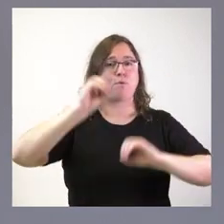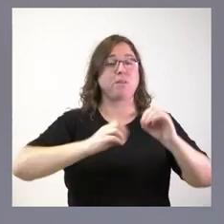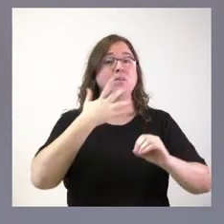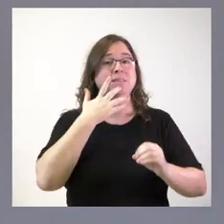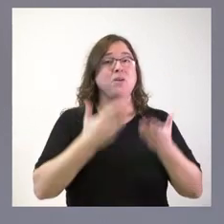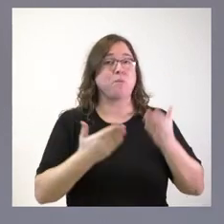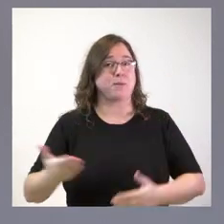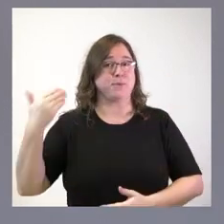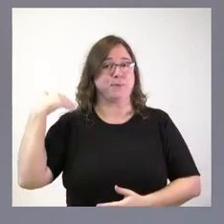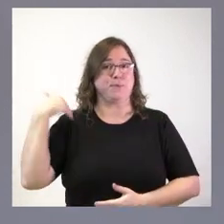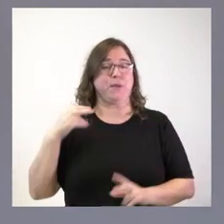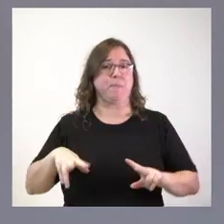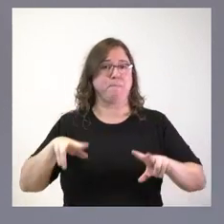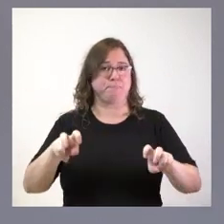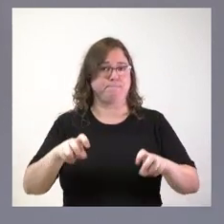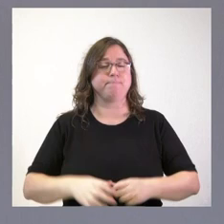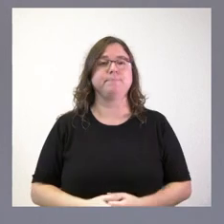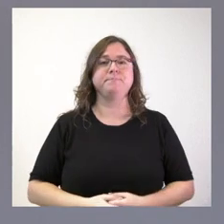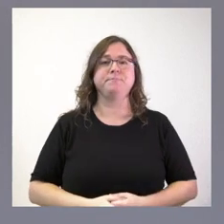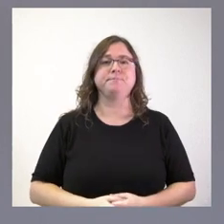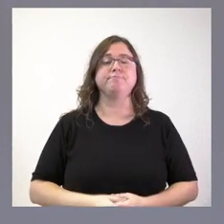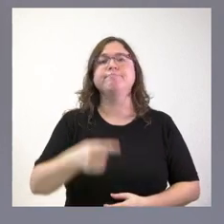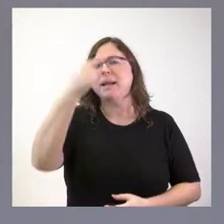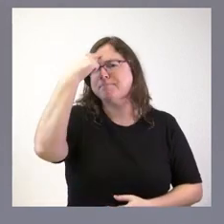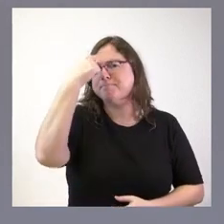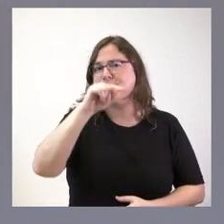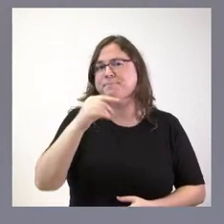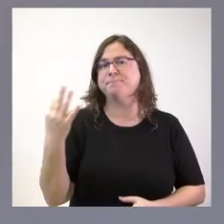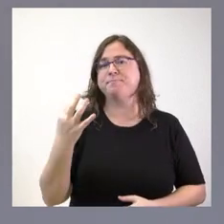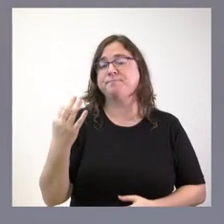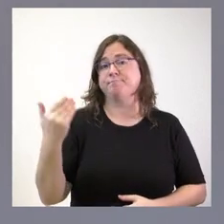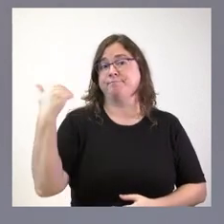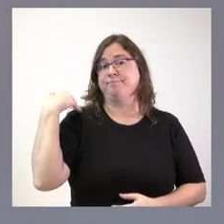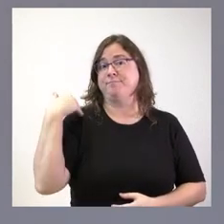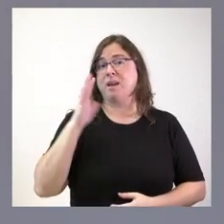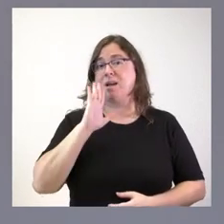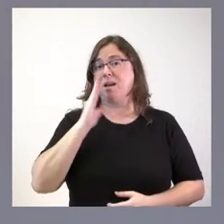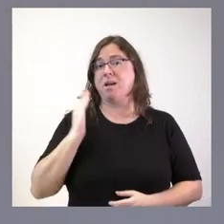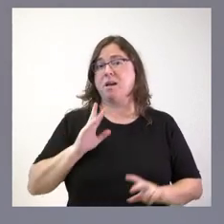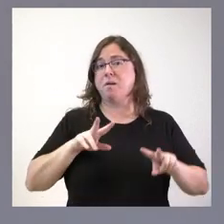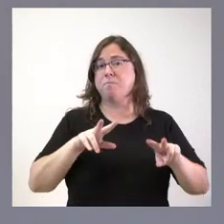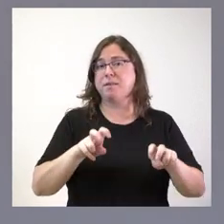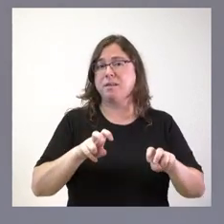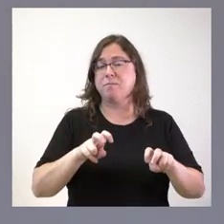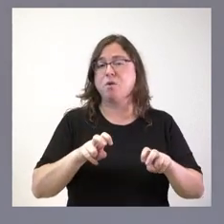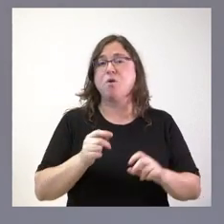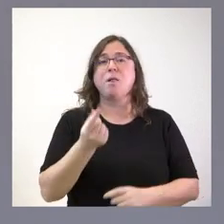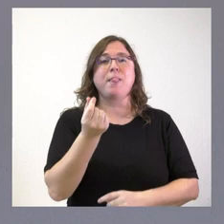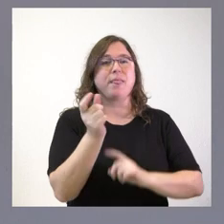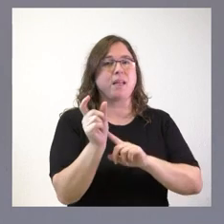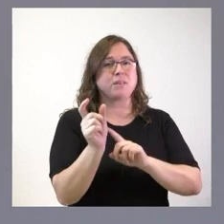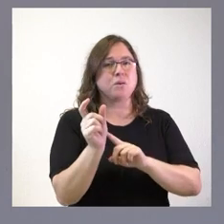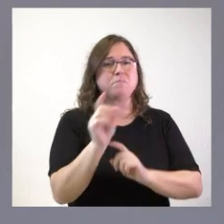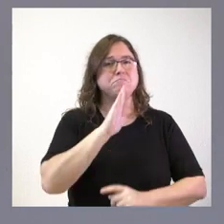de las cuantías inicialmente previstas. Tengan ustedes en cuenta que partíamos de una cifra que